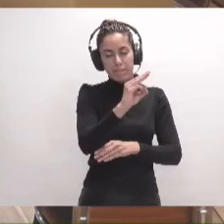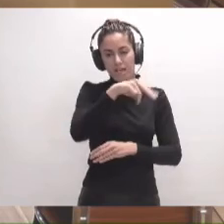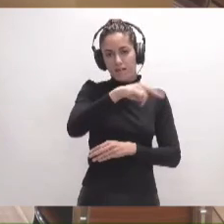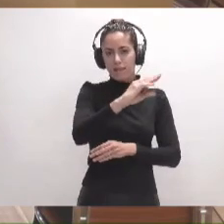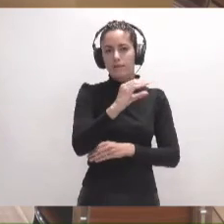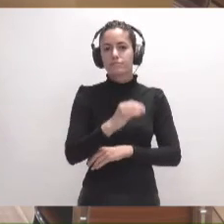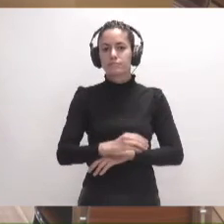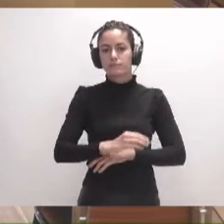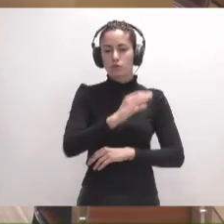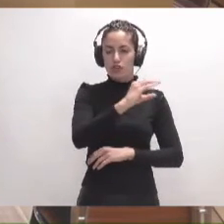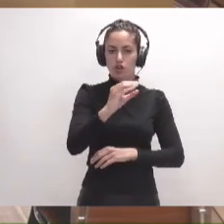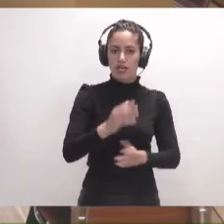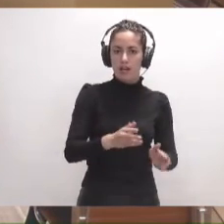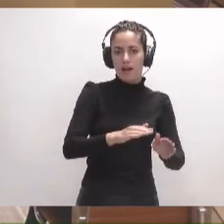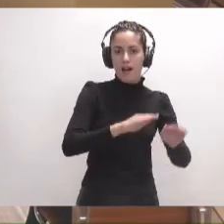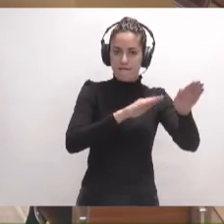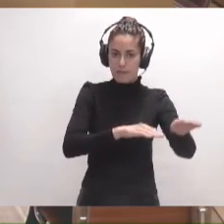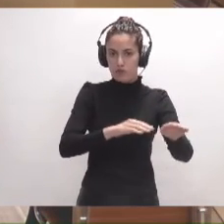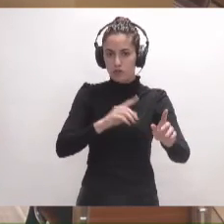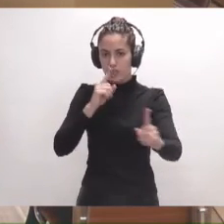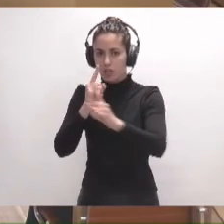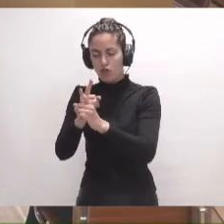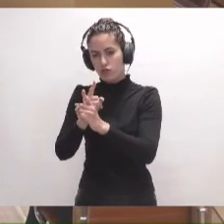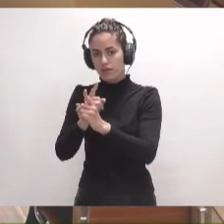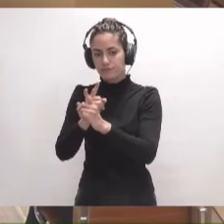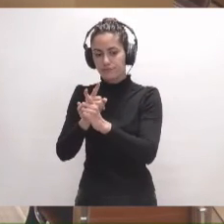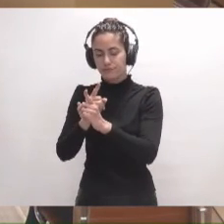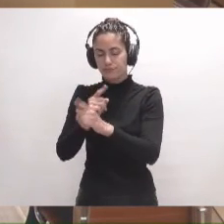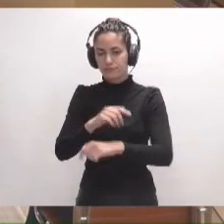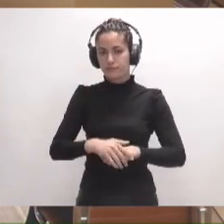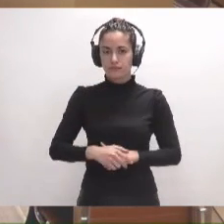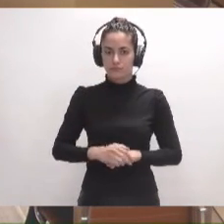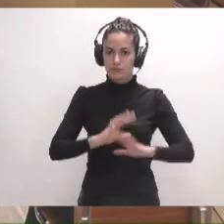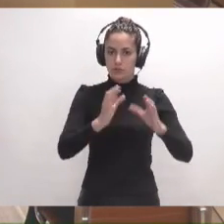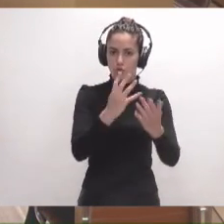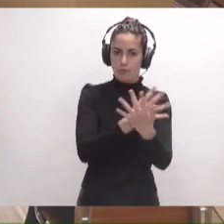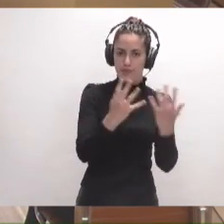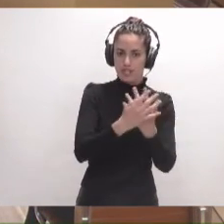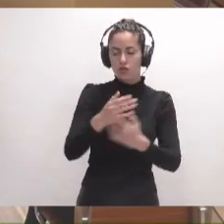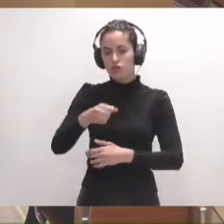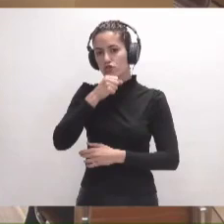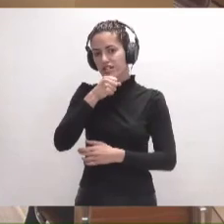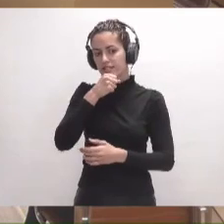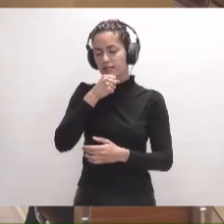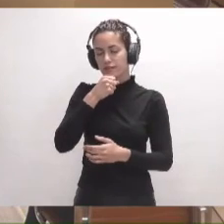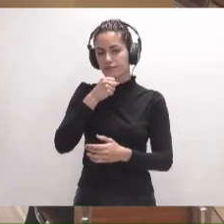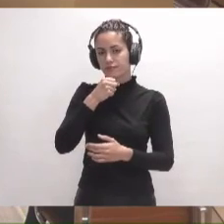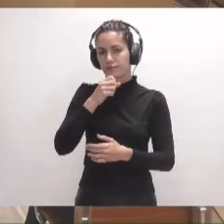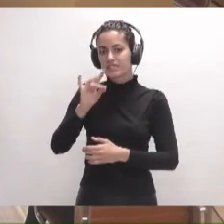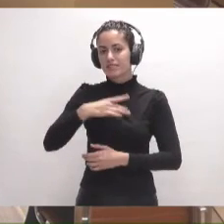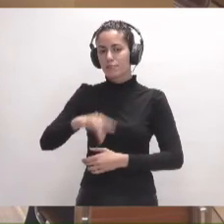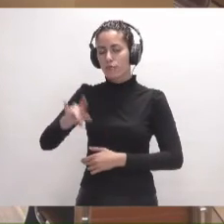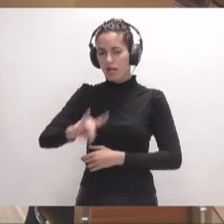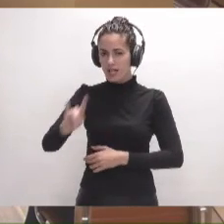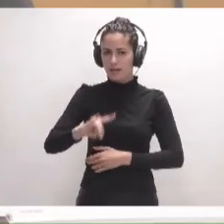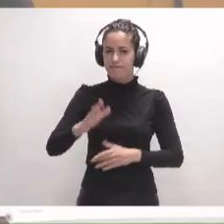Coalición Canaria, a favor. Votos en contra de dicha enmienda. Grupo Mixto, Socialista, si podemos.